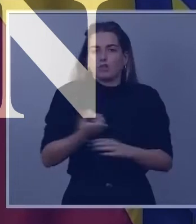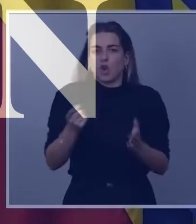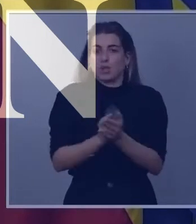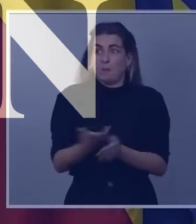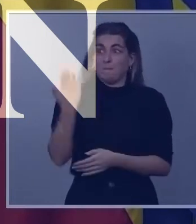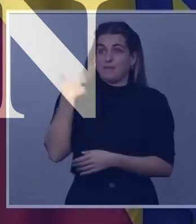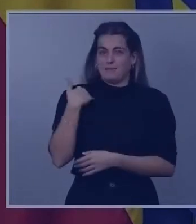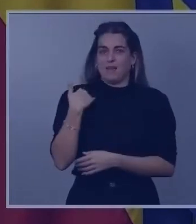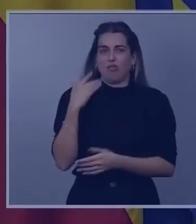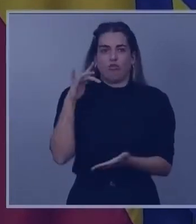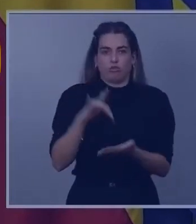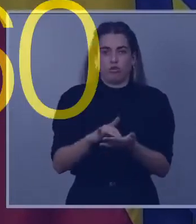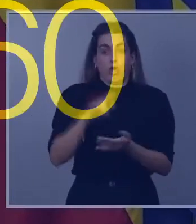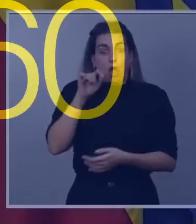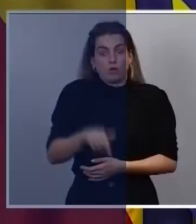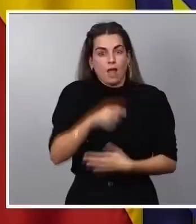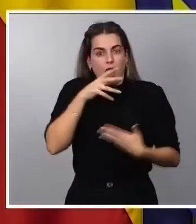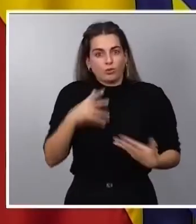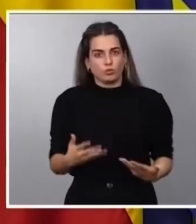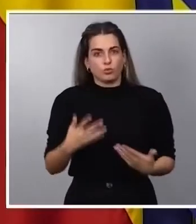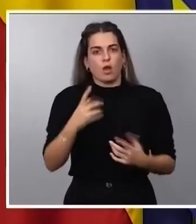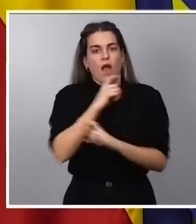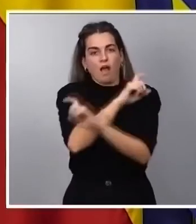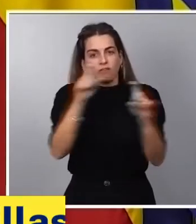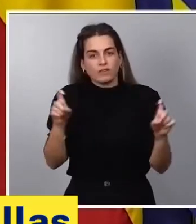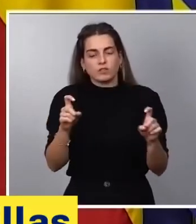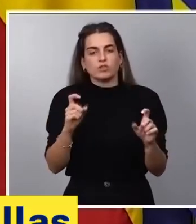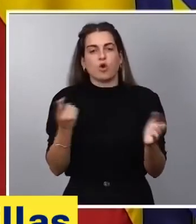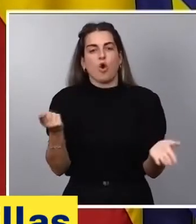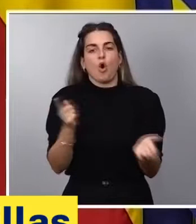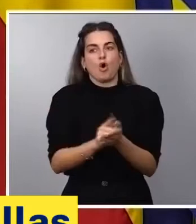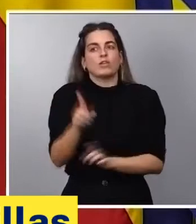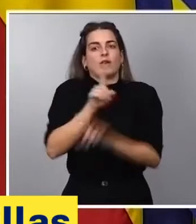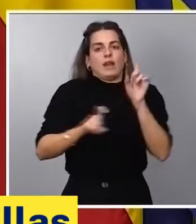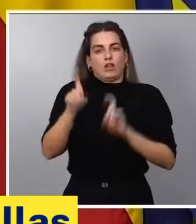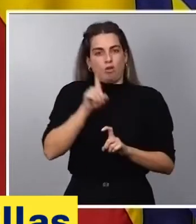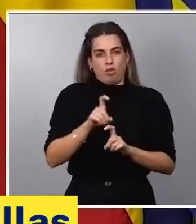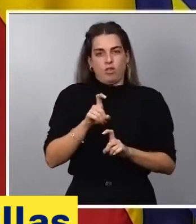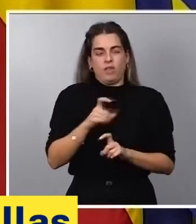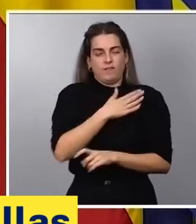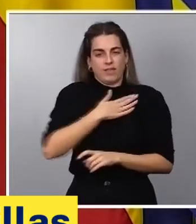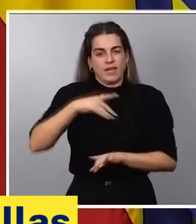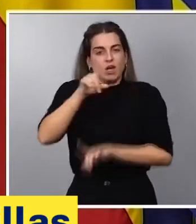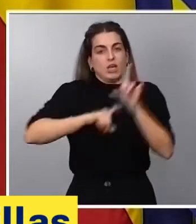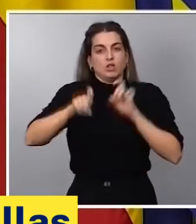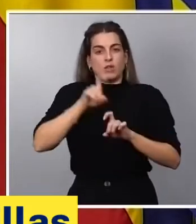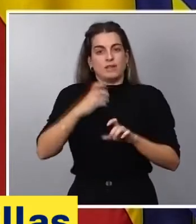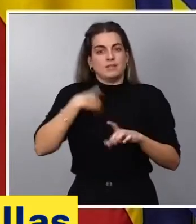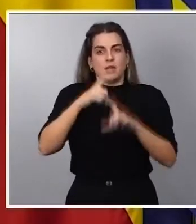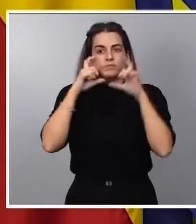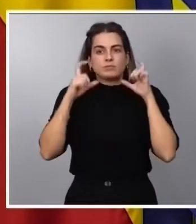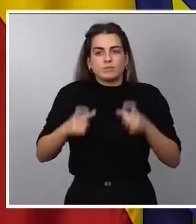En el día de hoy se vuelve y se retrocede, por tanto, se acaba la restricción de